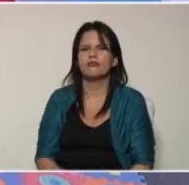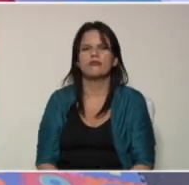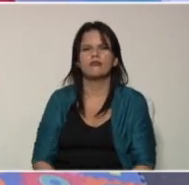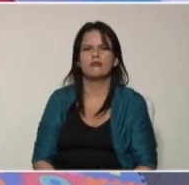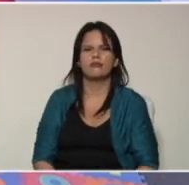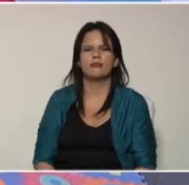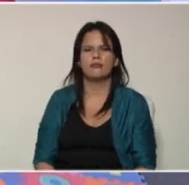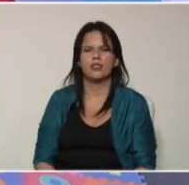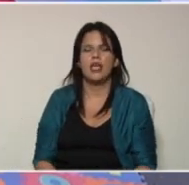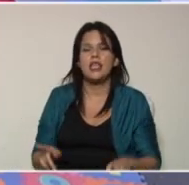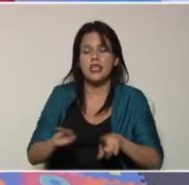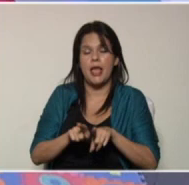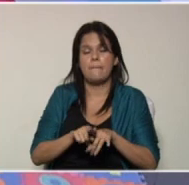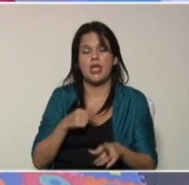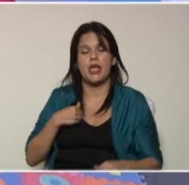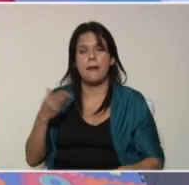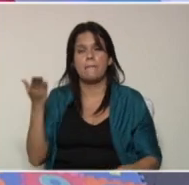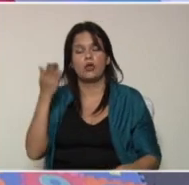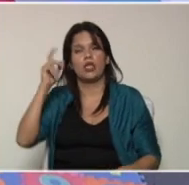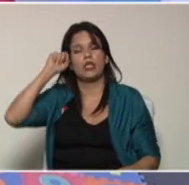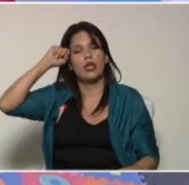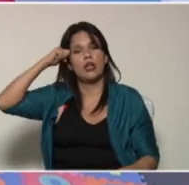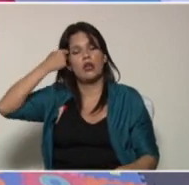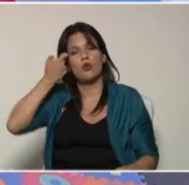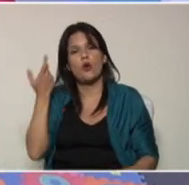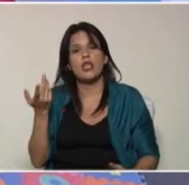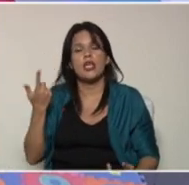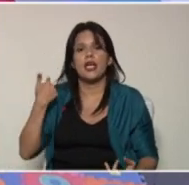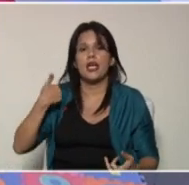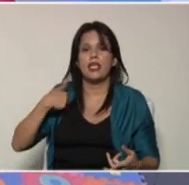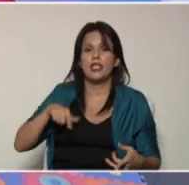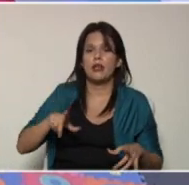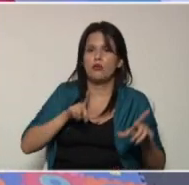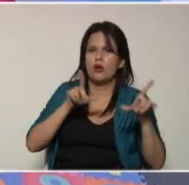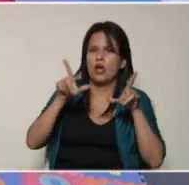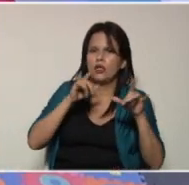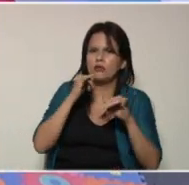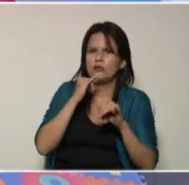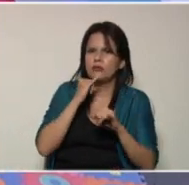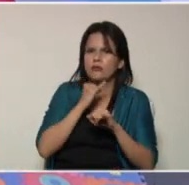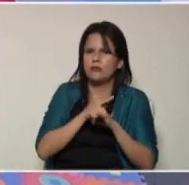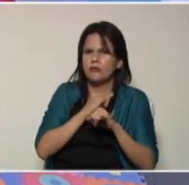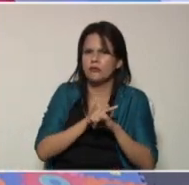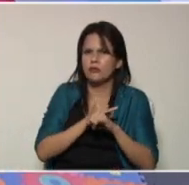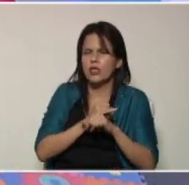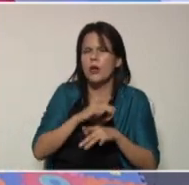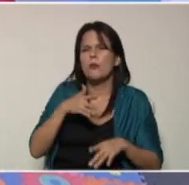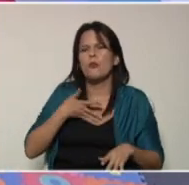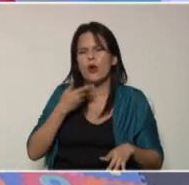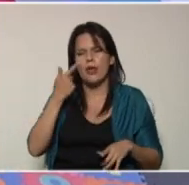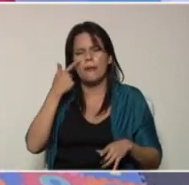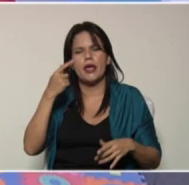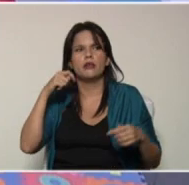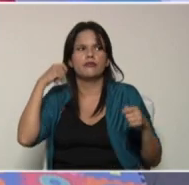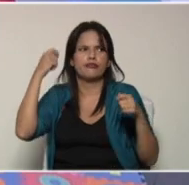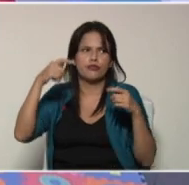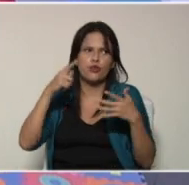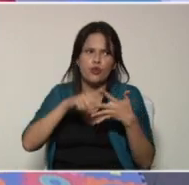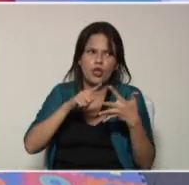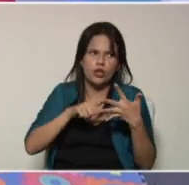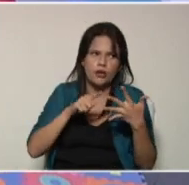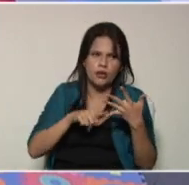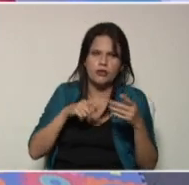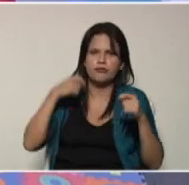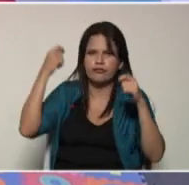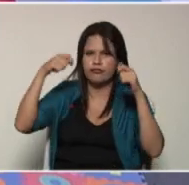cadafamiliaunaescuela también es importante que recuerdes que tenemos un canal de YouTube donde tú puedes ver este programa una y otra vez y así